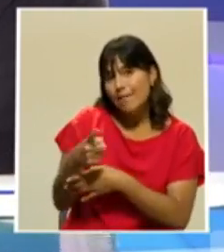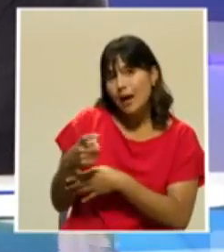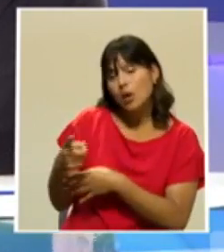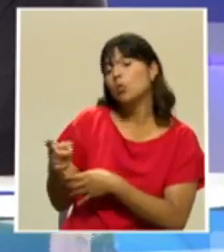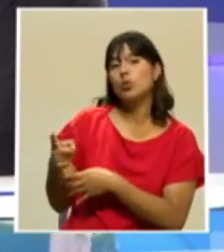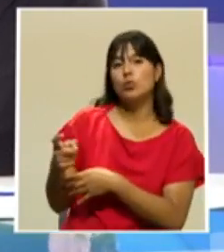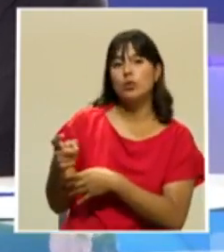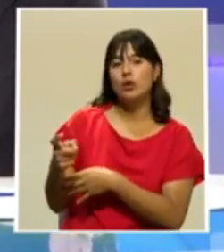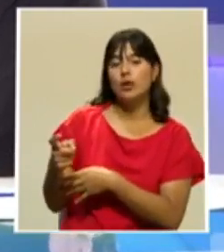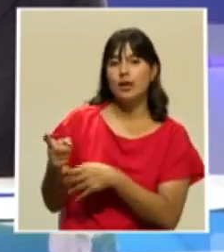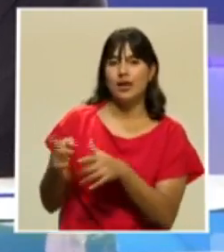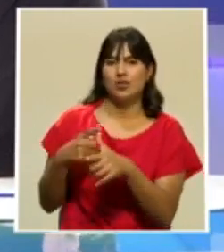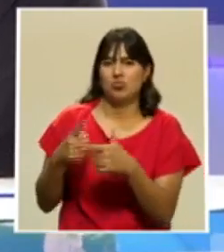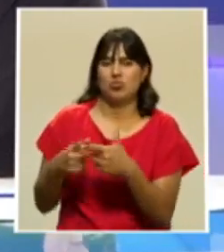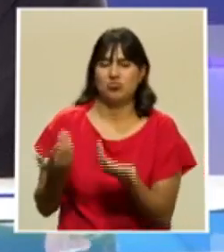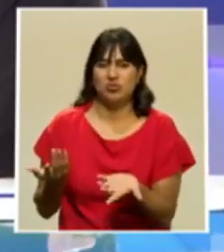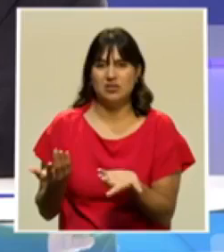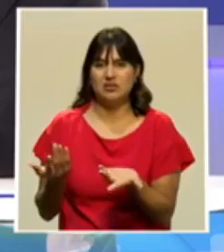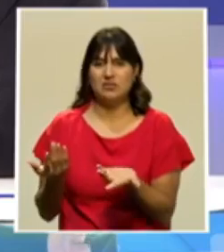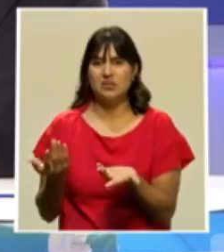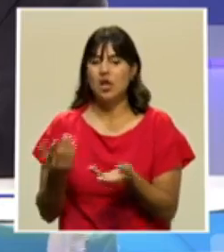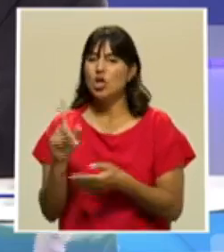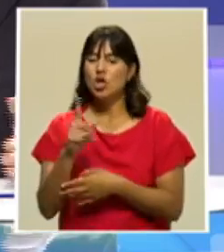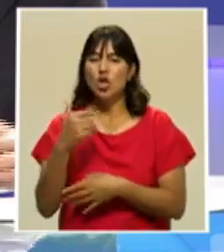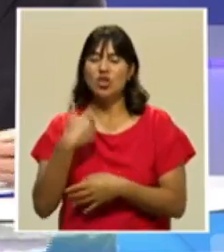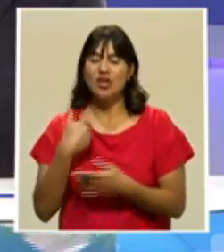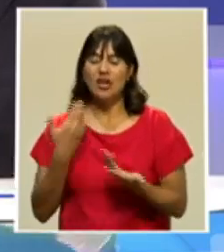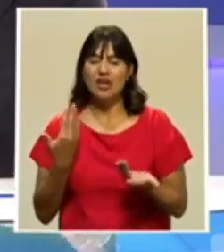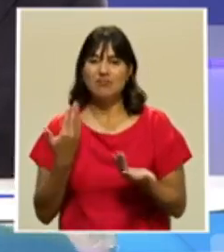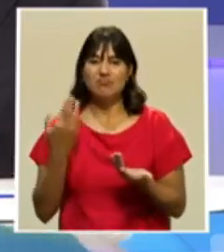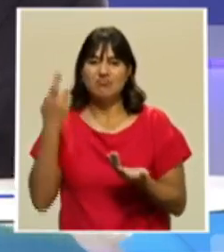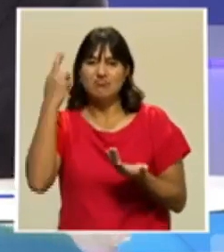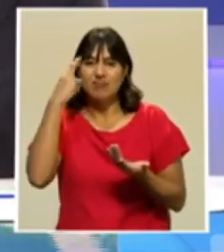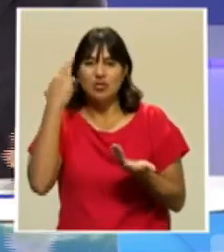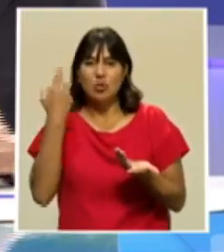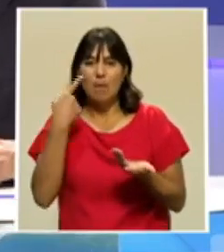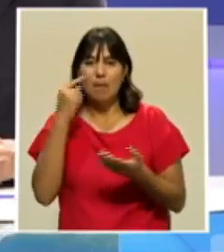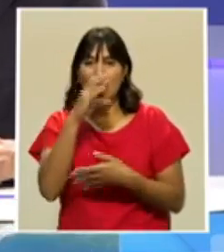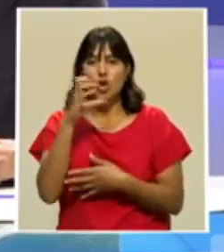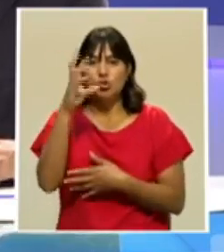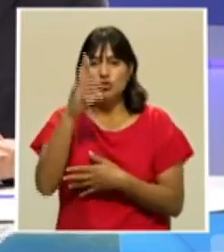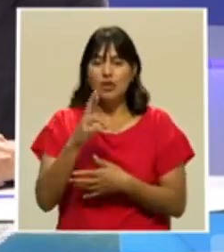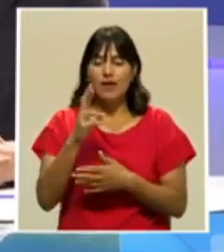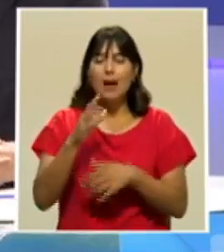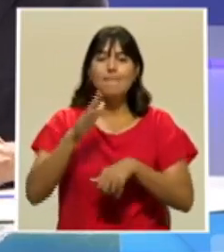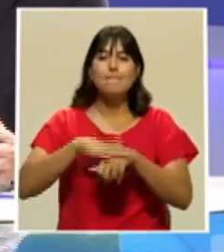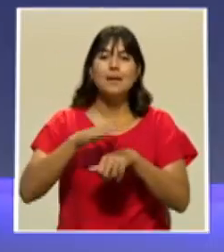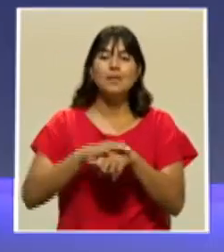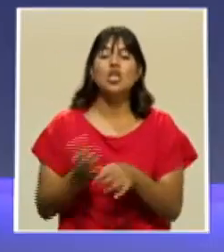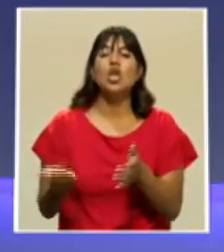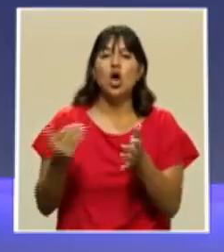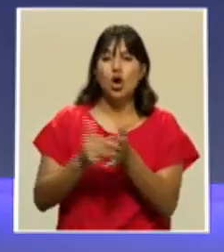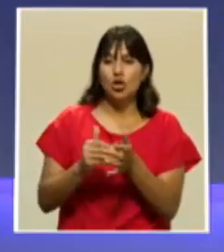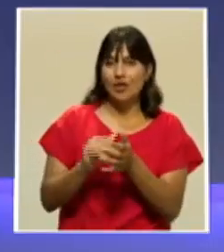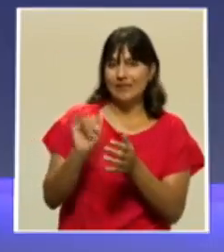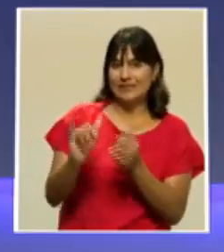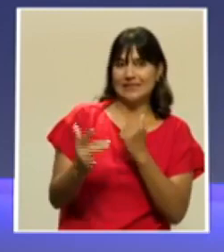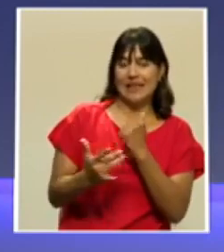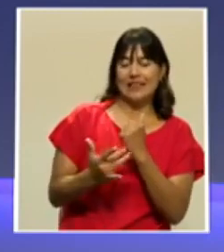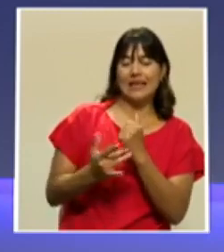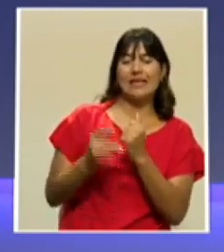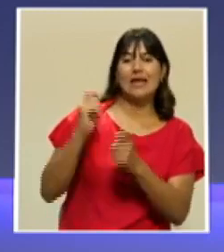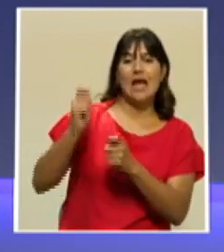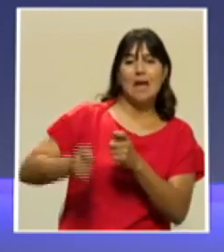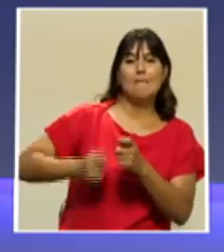no tiene sentido para nuestro país permitir que vuelva a ocurrir en nuestros mares una técnica